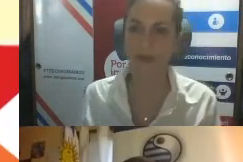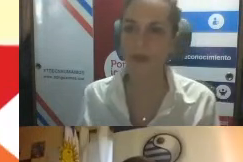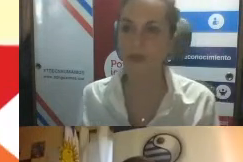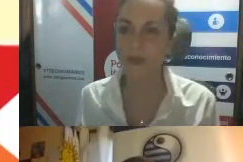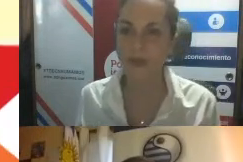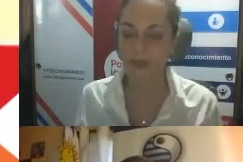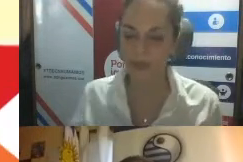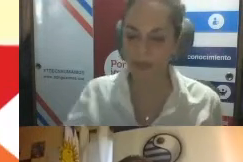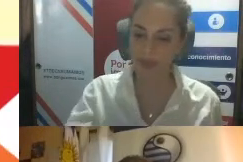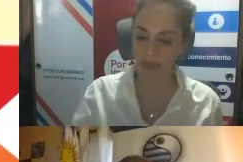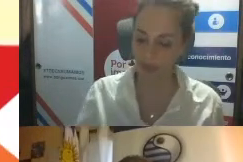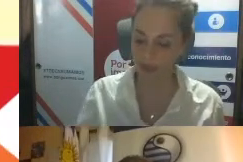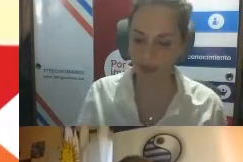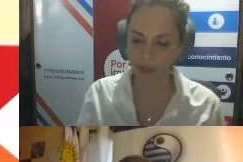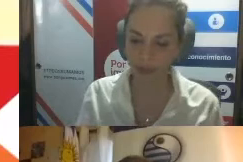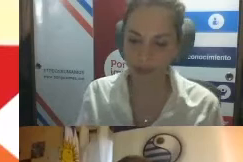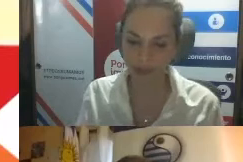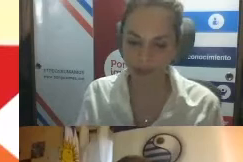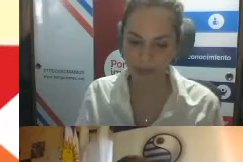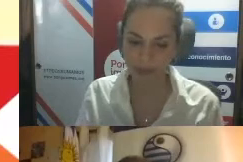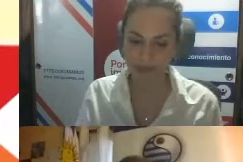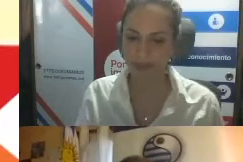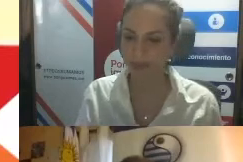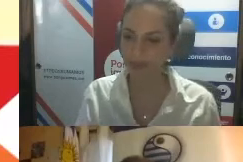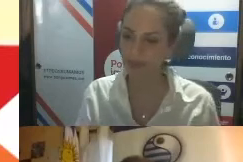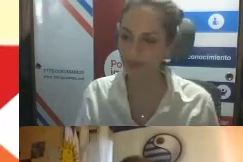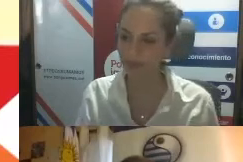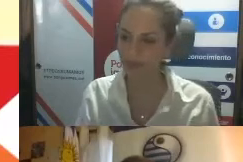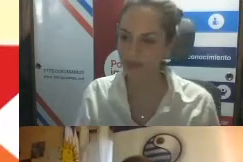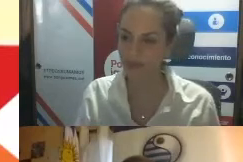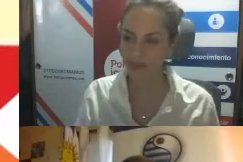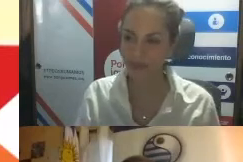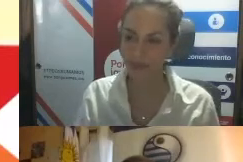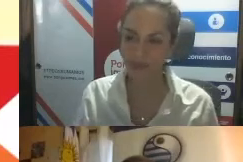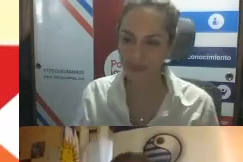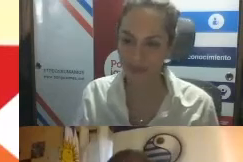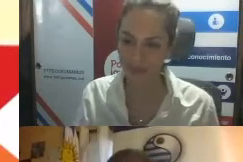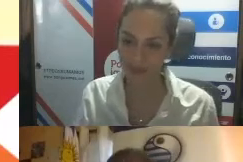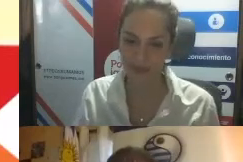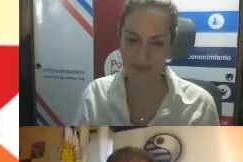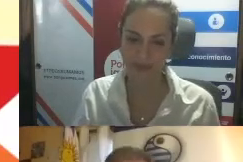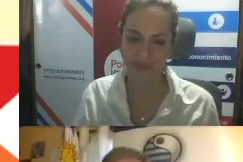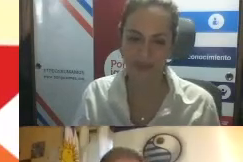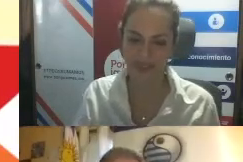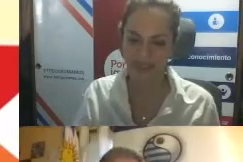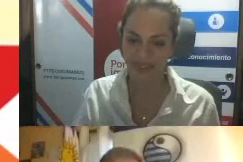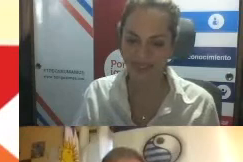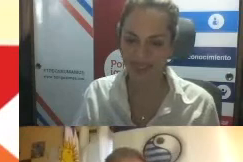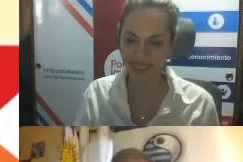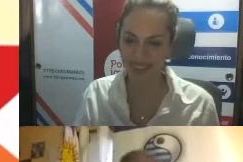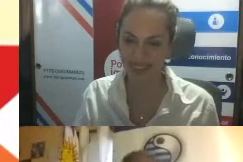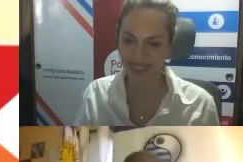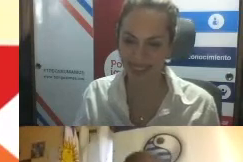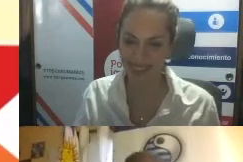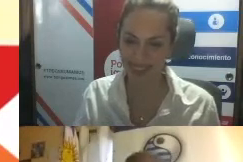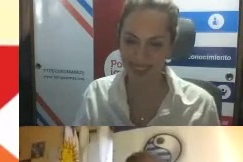Bueno, buenas noches. Ya no voy a pasando las diapositivas, vamos trabajando en equipo. Bueno, un